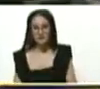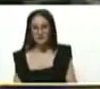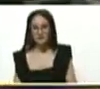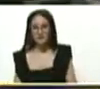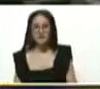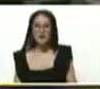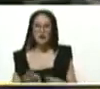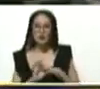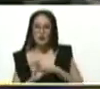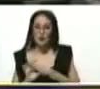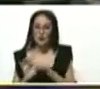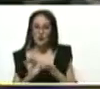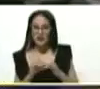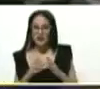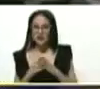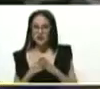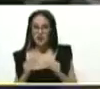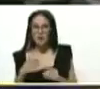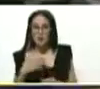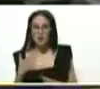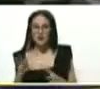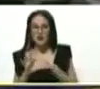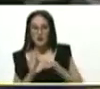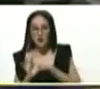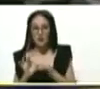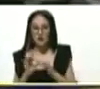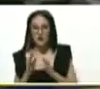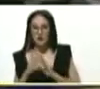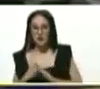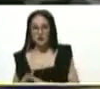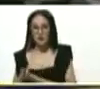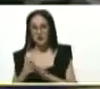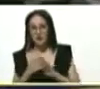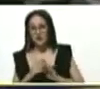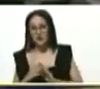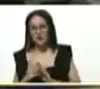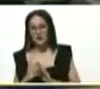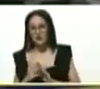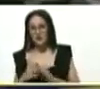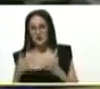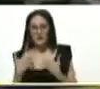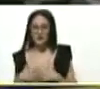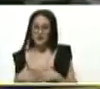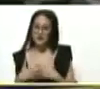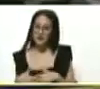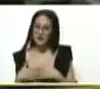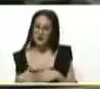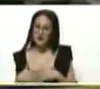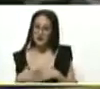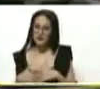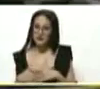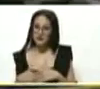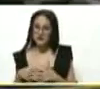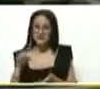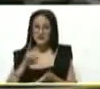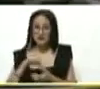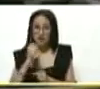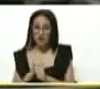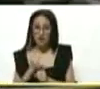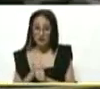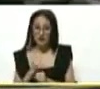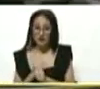Unir a todo el que pueda ser unido en la comunidad, en la fábrica, en el centro de trabajo,